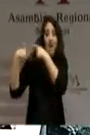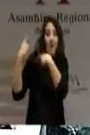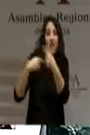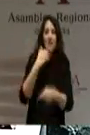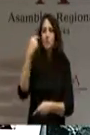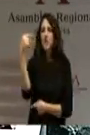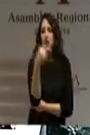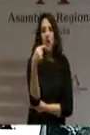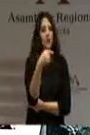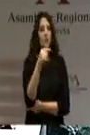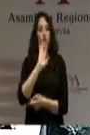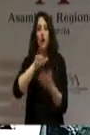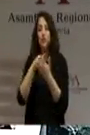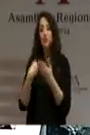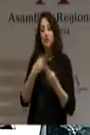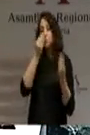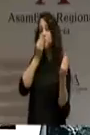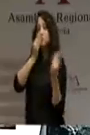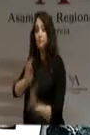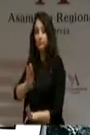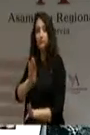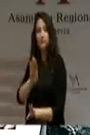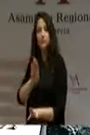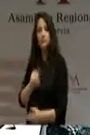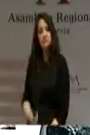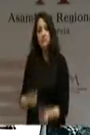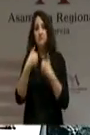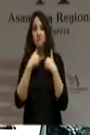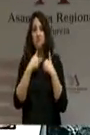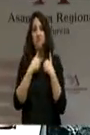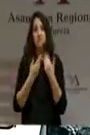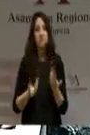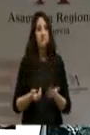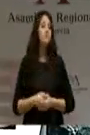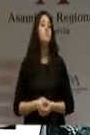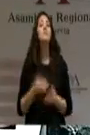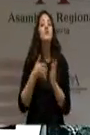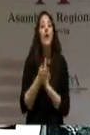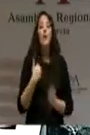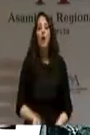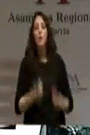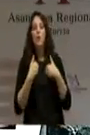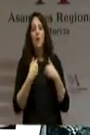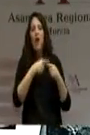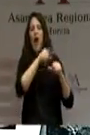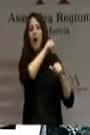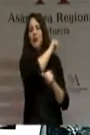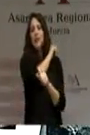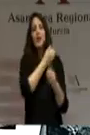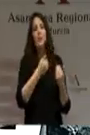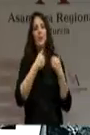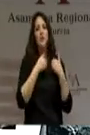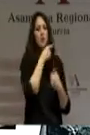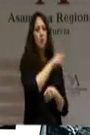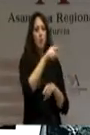que asume sin autocrítica alguna. Eso sí, responsabilizando a los otros. En eso también se parece